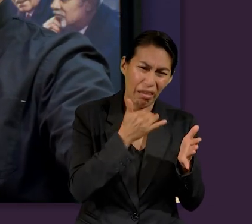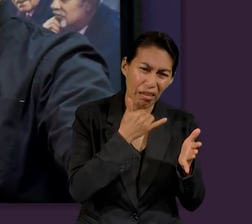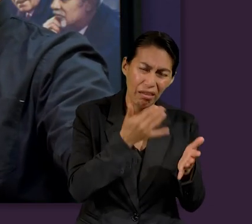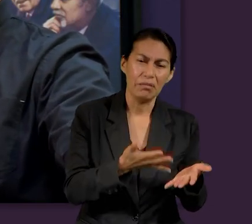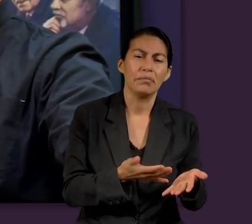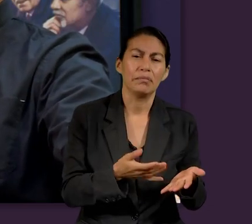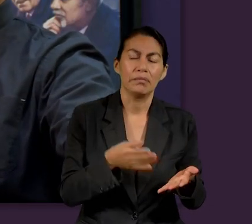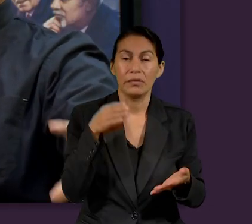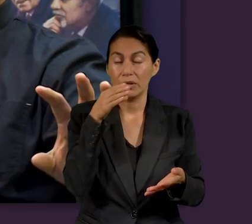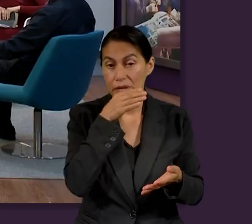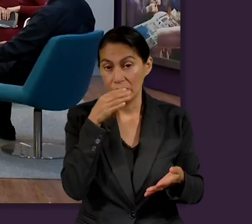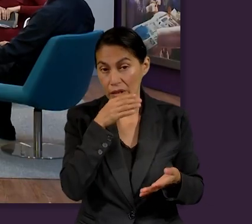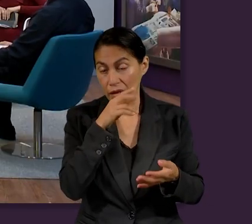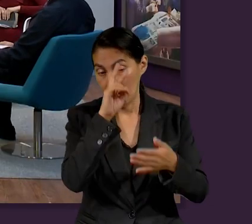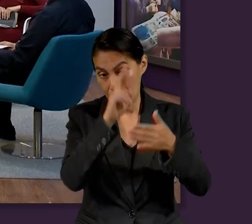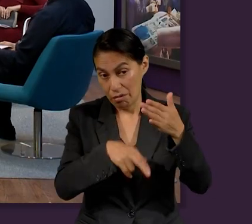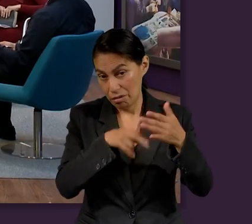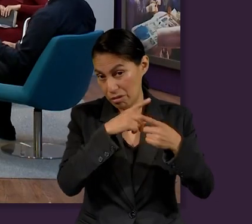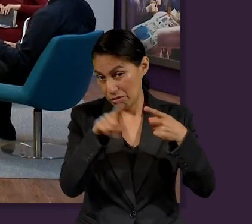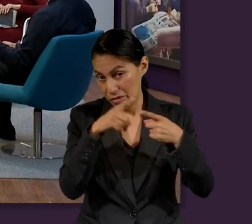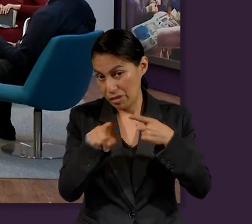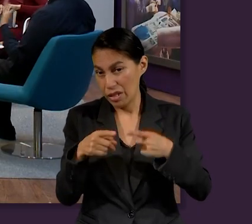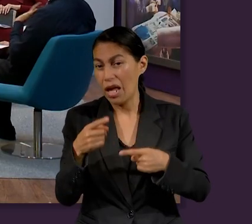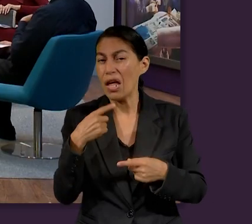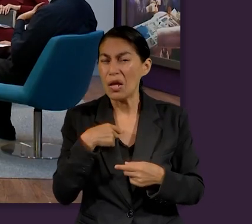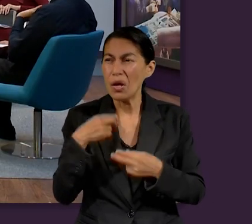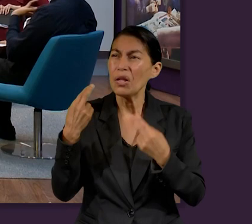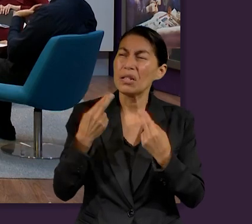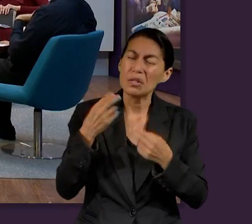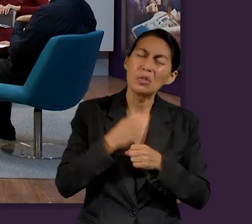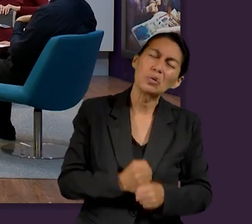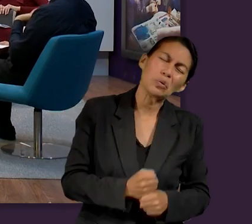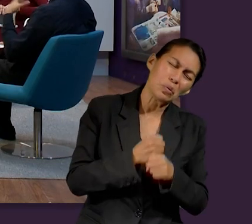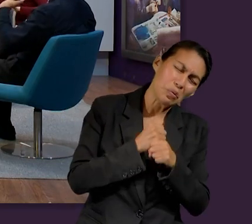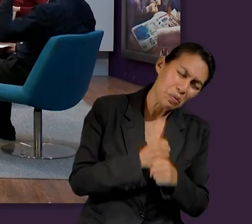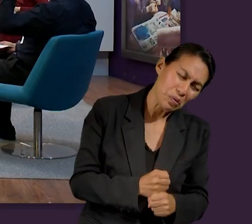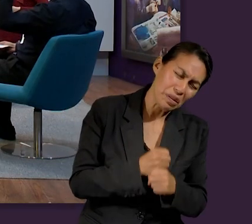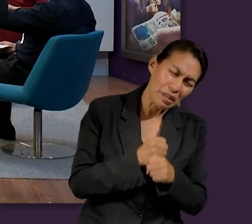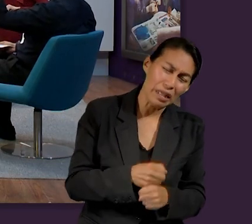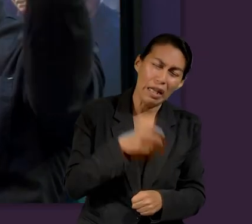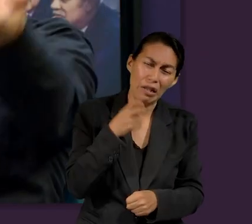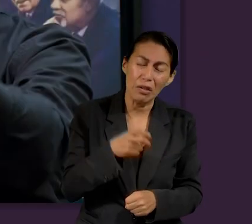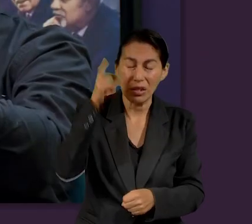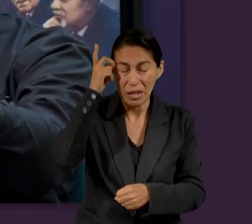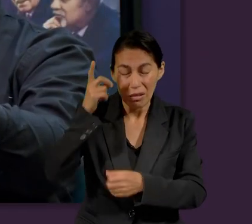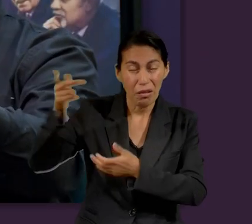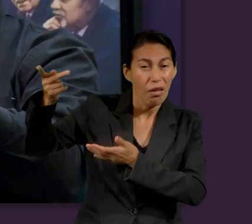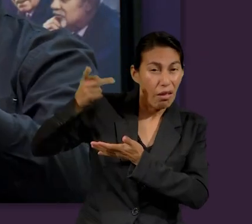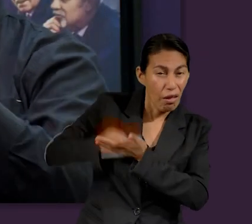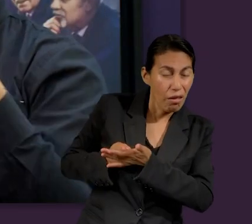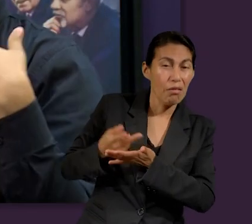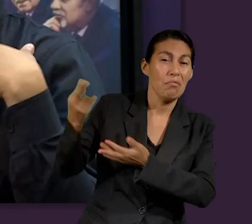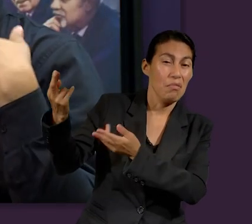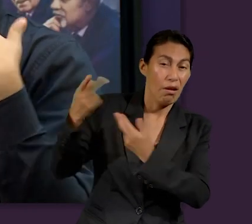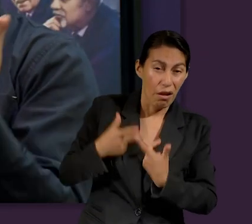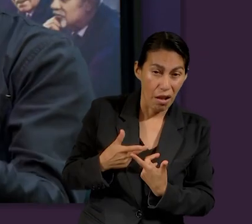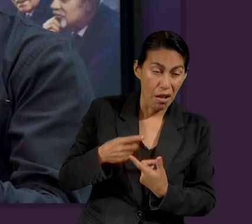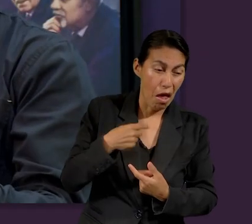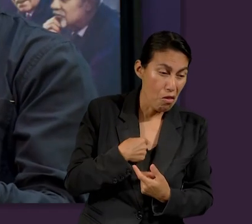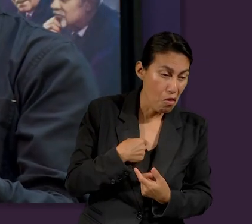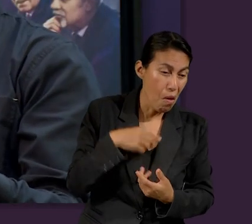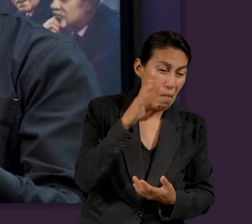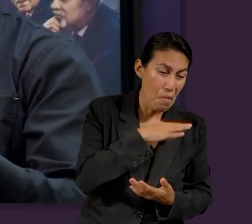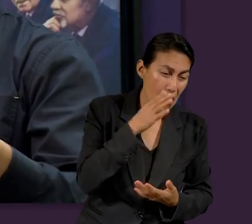cristianismo o de otras religiones en la cual dices, yo necesito sufrir para que entonces venga la recompensa, porque no puedo ser yo